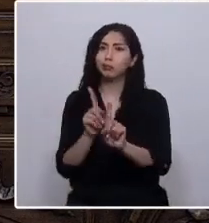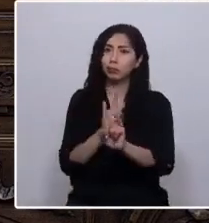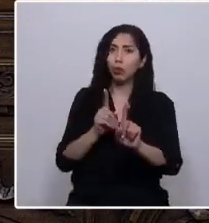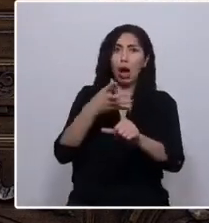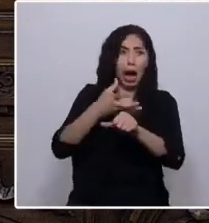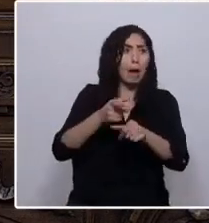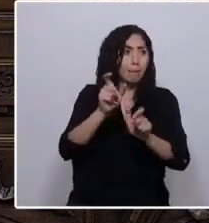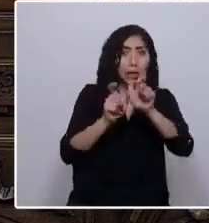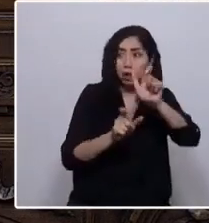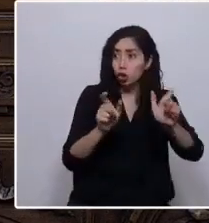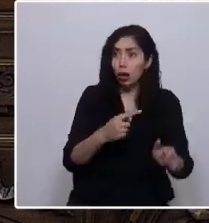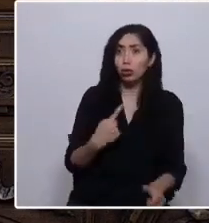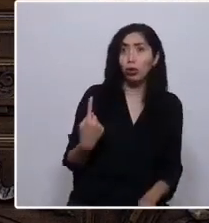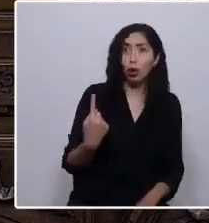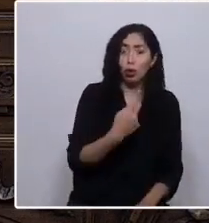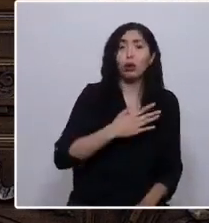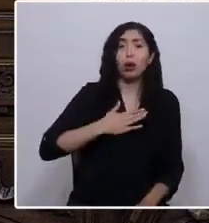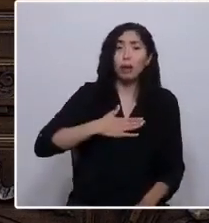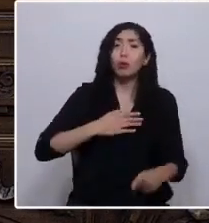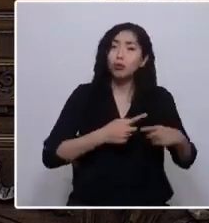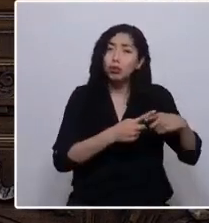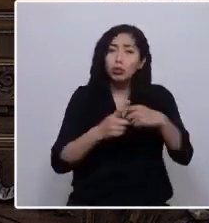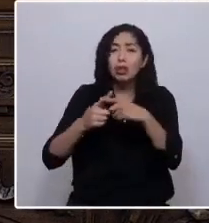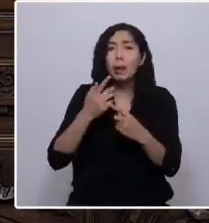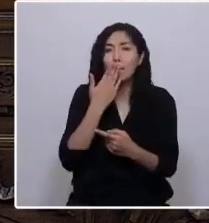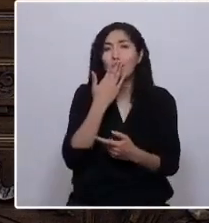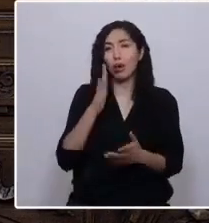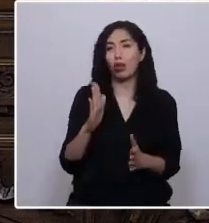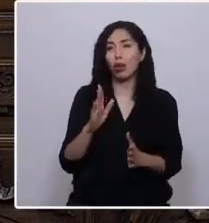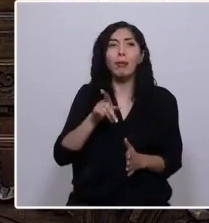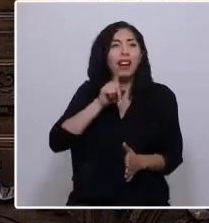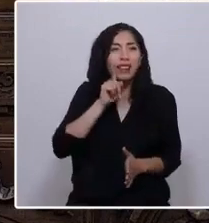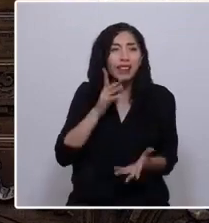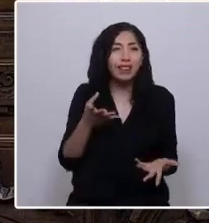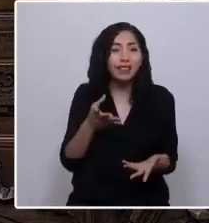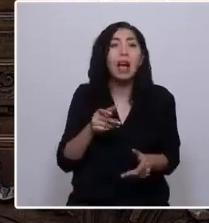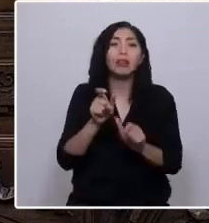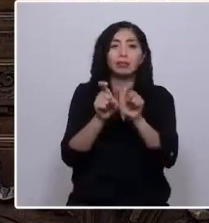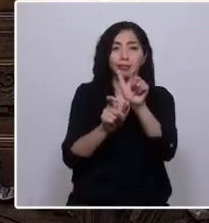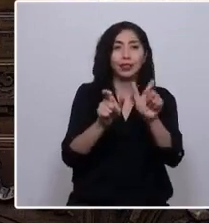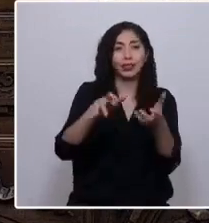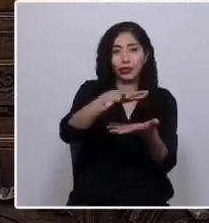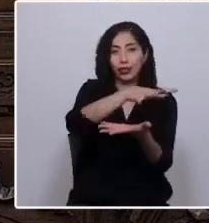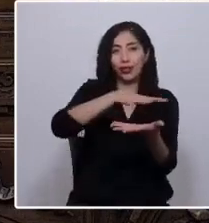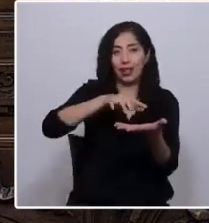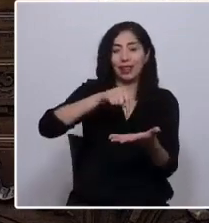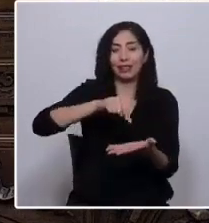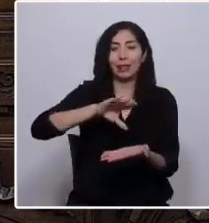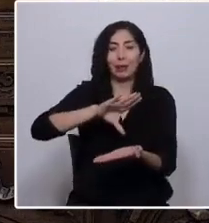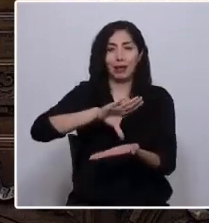mejor sociedad para todos los habitantes de este hermoso país y de las futuras generaciones.